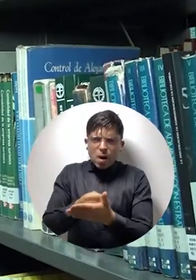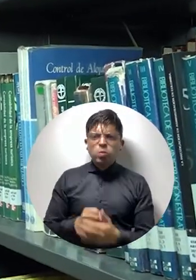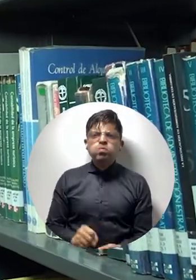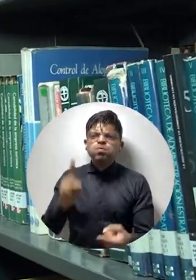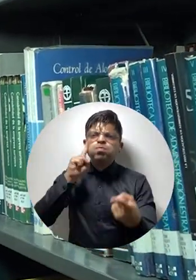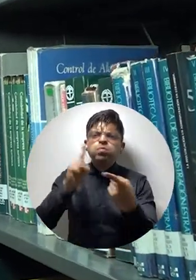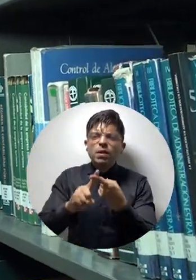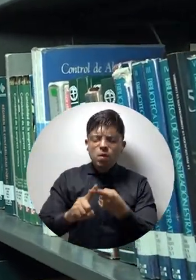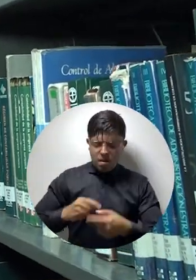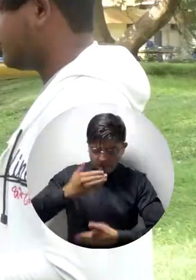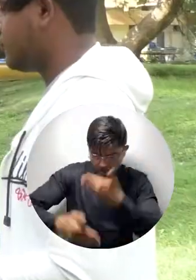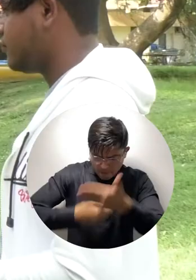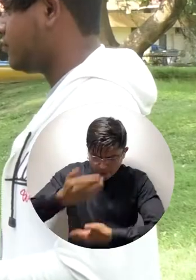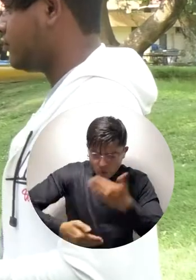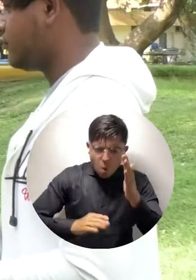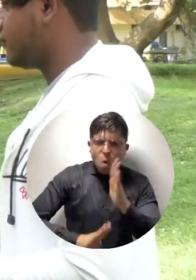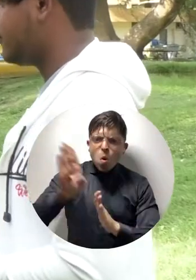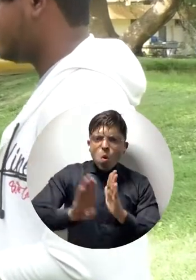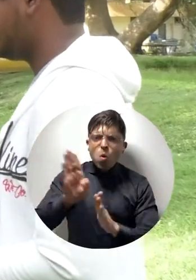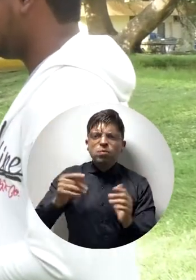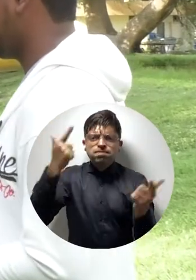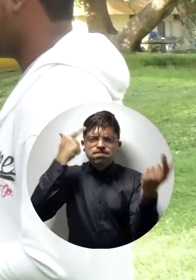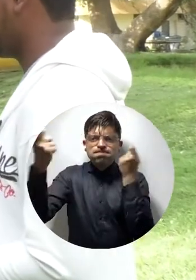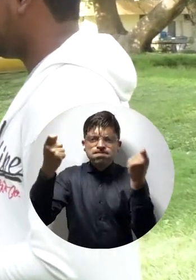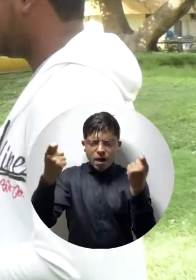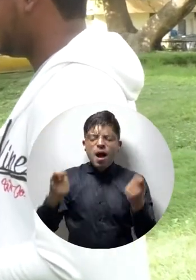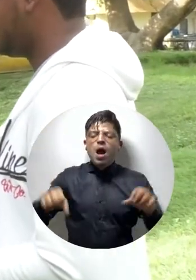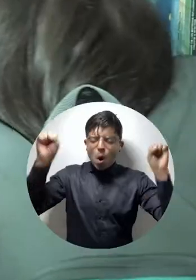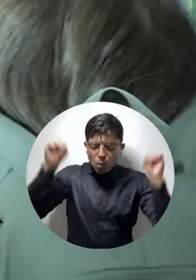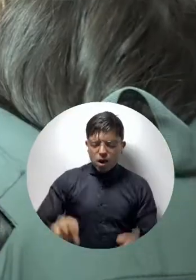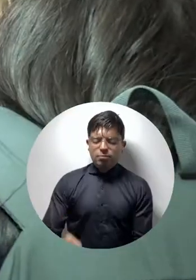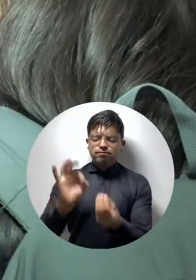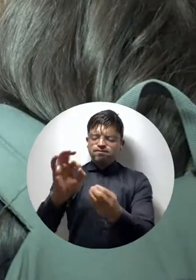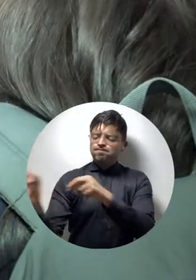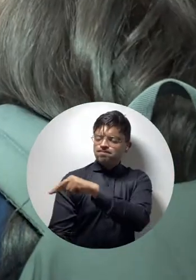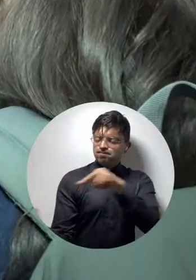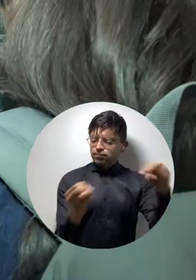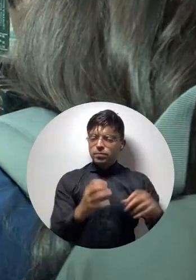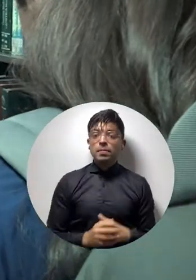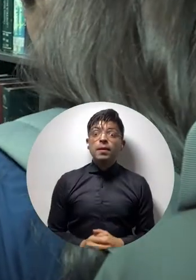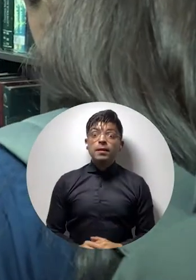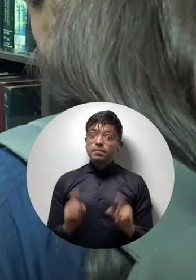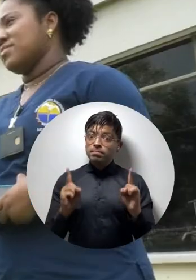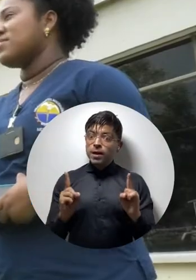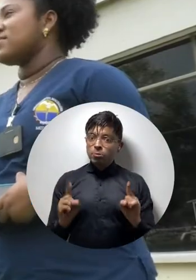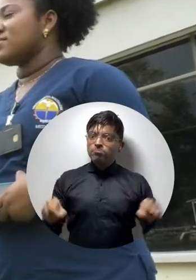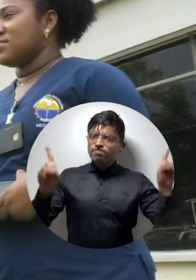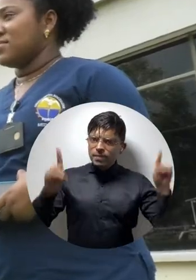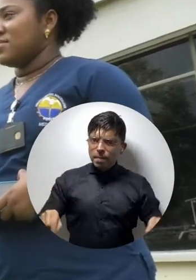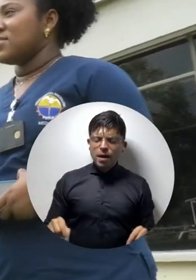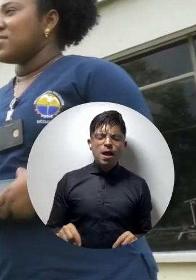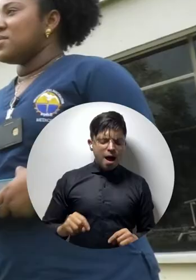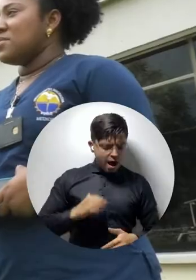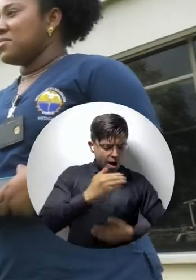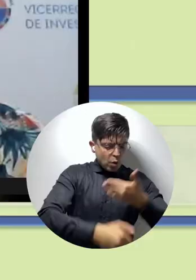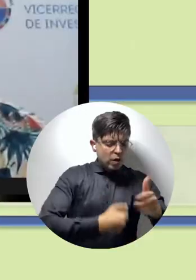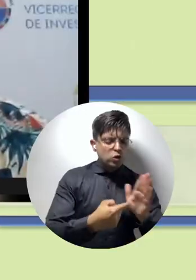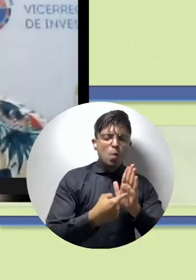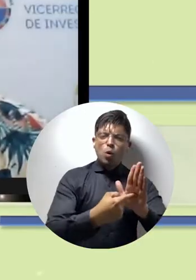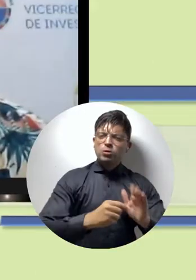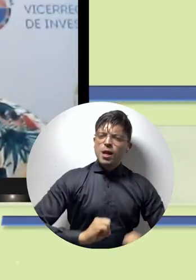propósito, desarrollando estrategias que permitan la calidad de la educación, pero también, en alguna de otras formas,